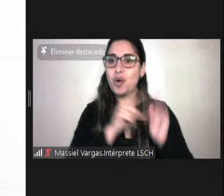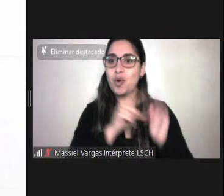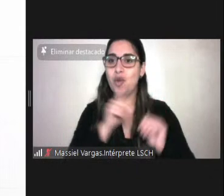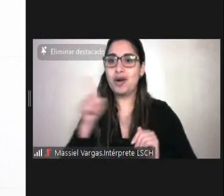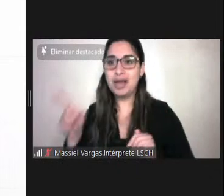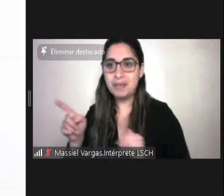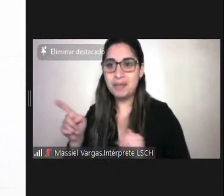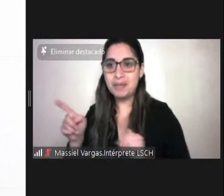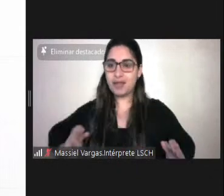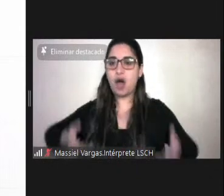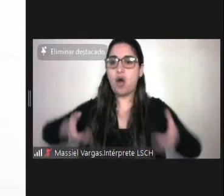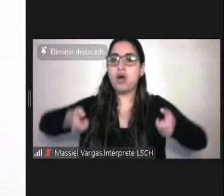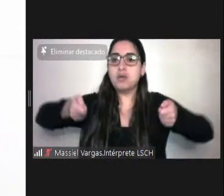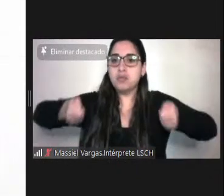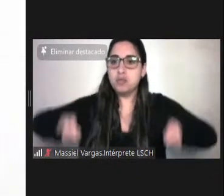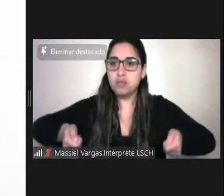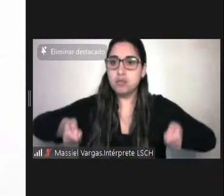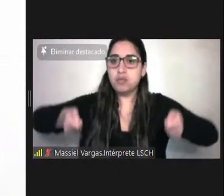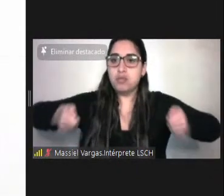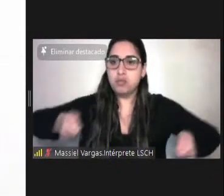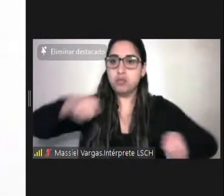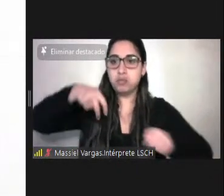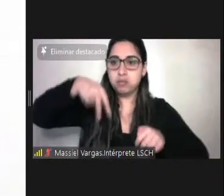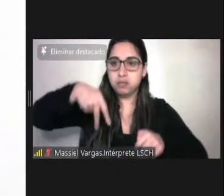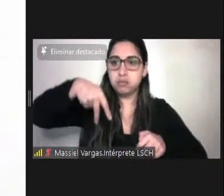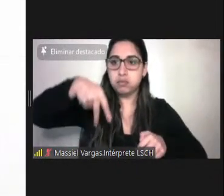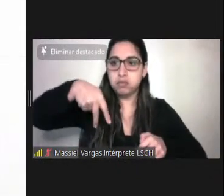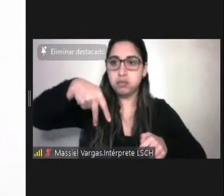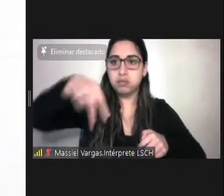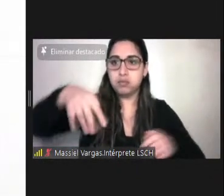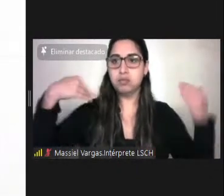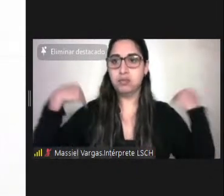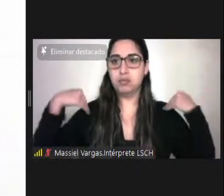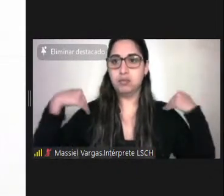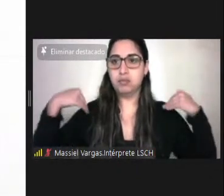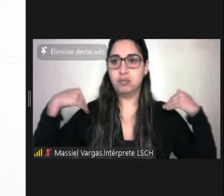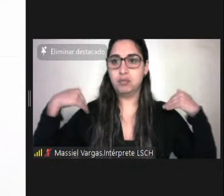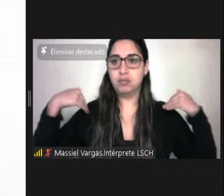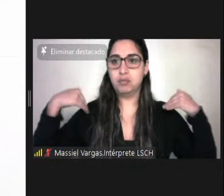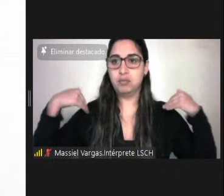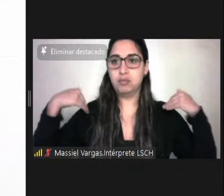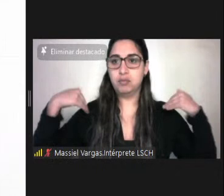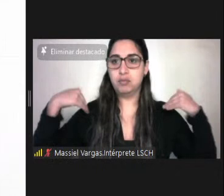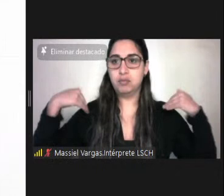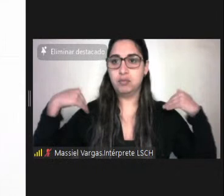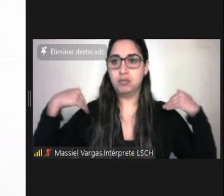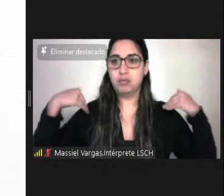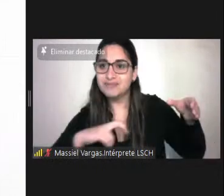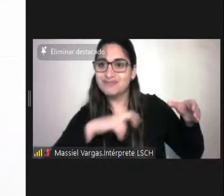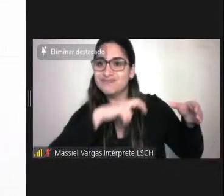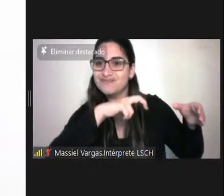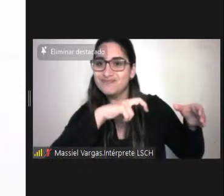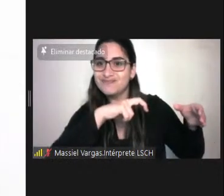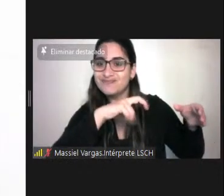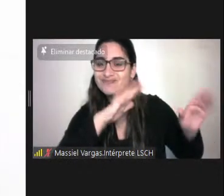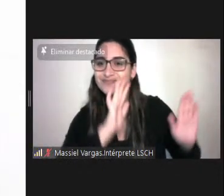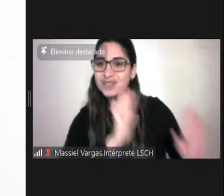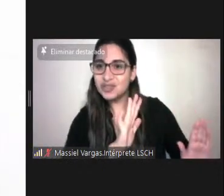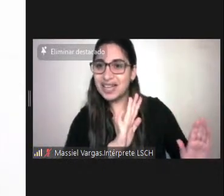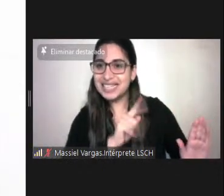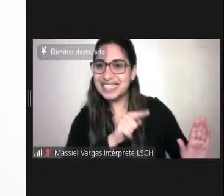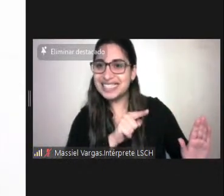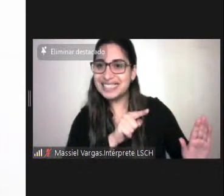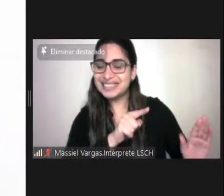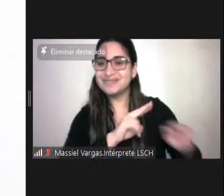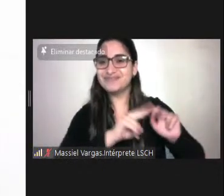dificultad de desplazamiento no van a poder acceder por esa escalera. ¿Cierto? Entonces, también se genera la discriminación